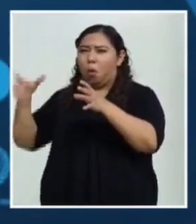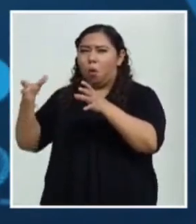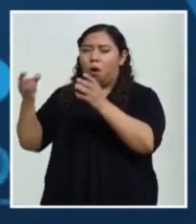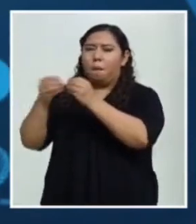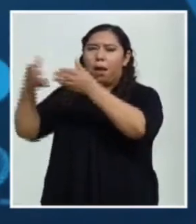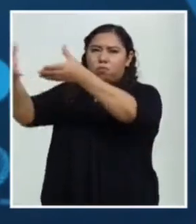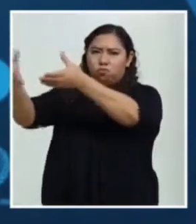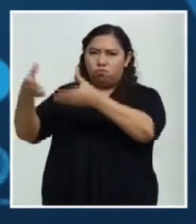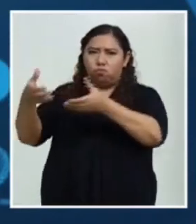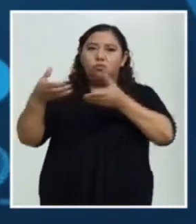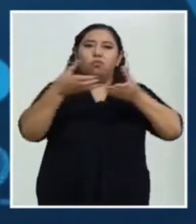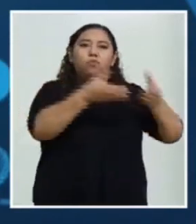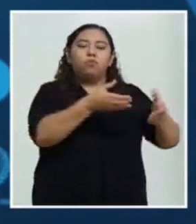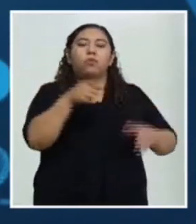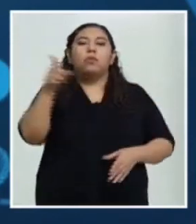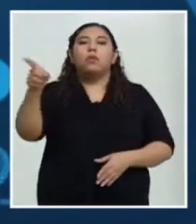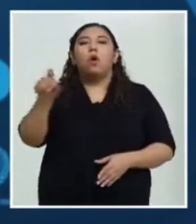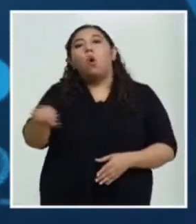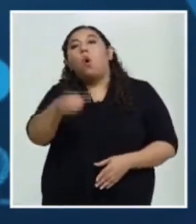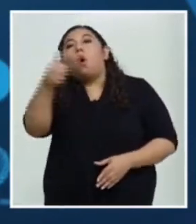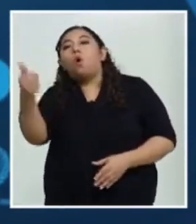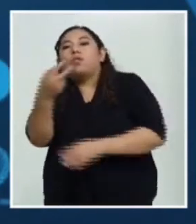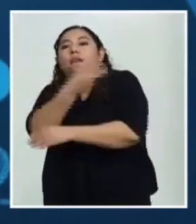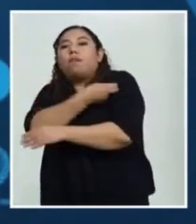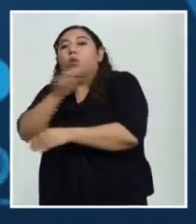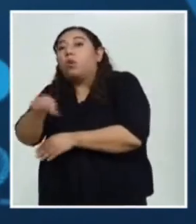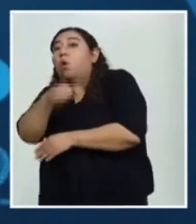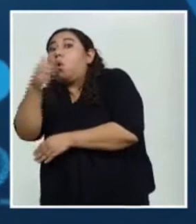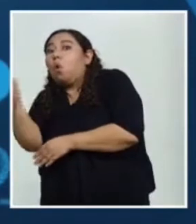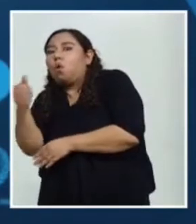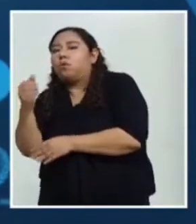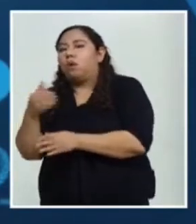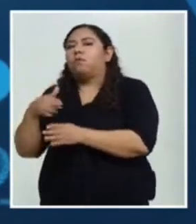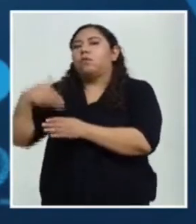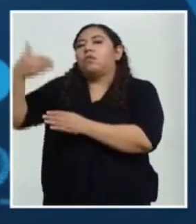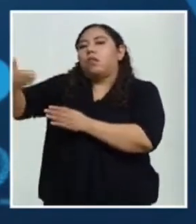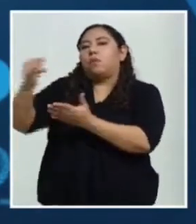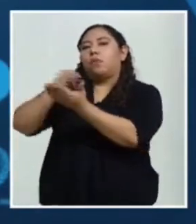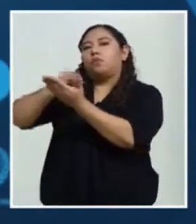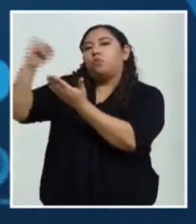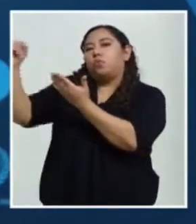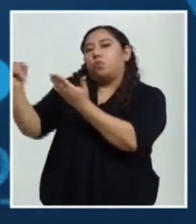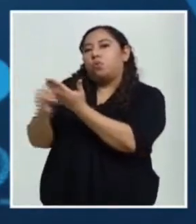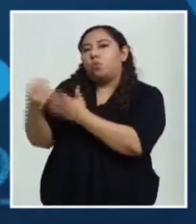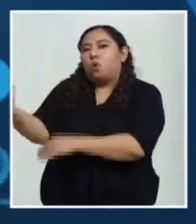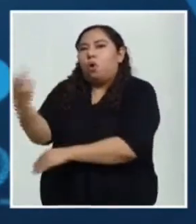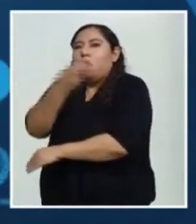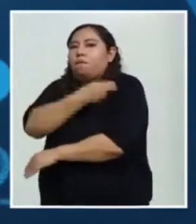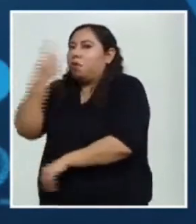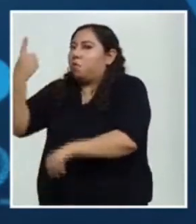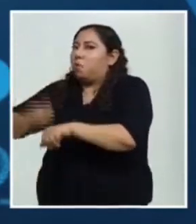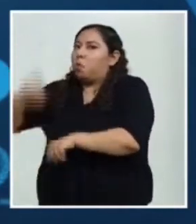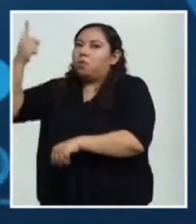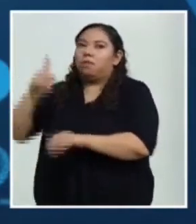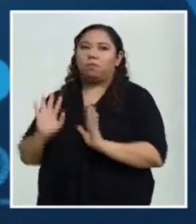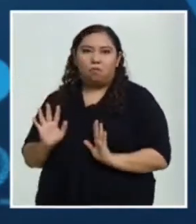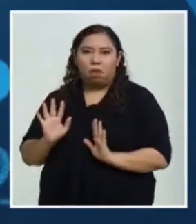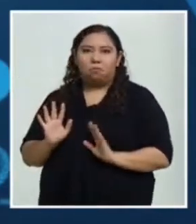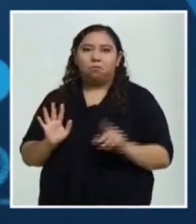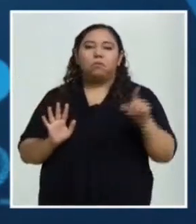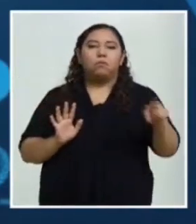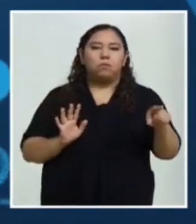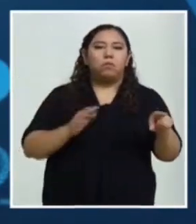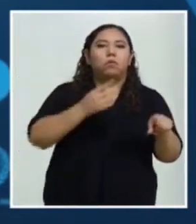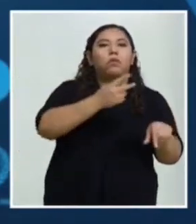Janssen se utiliza solamente una dosis. Pero la cantidad de vacunas va a ser suficiente para vacunar a dos